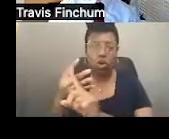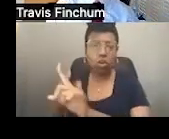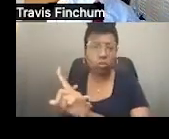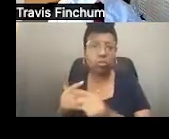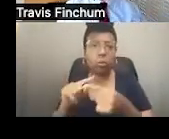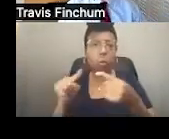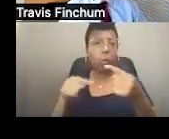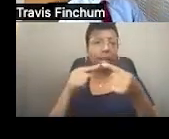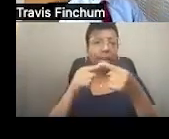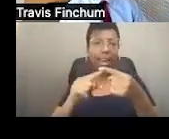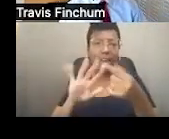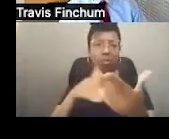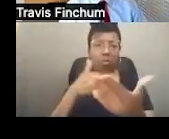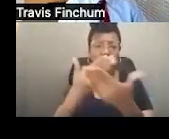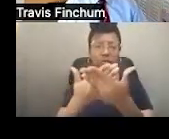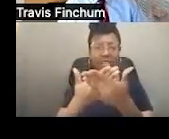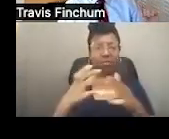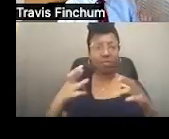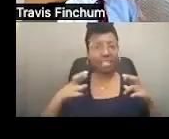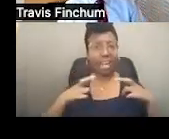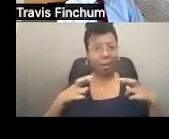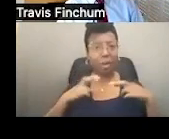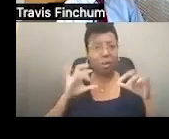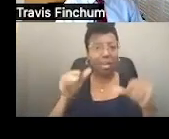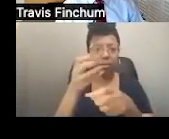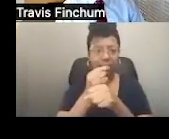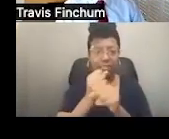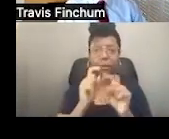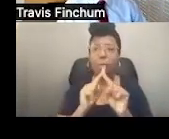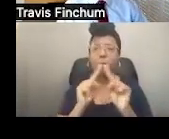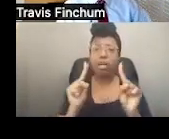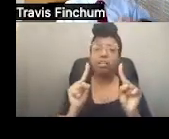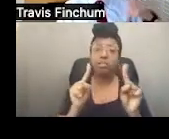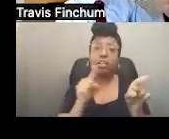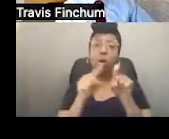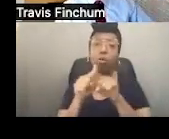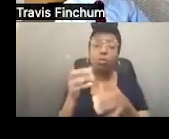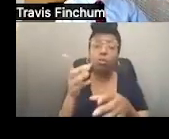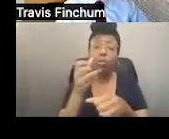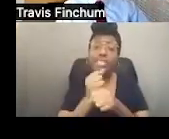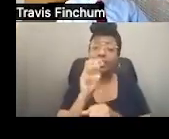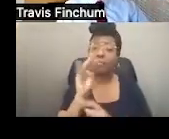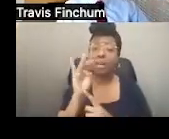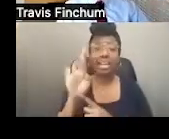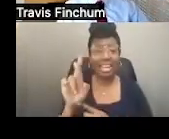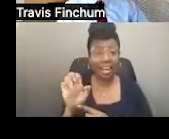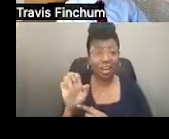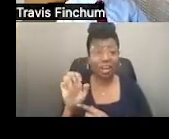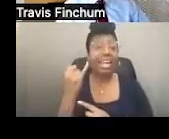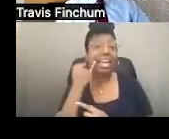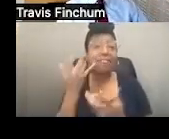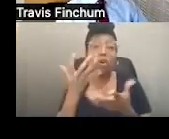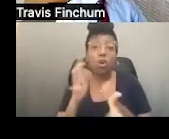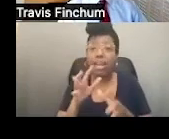suficiente el dinero para que cuando lleguemos a edad de retiro podamos recibir Medicare. Pero también podemos recibir Medicare